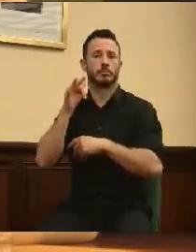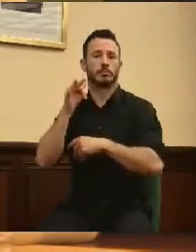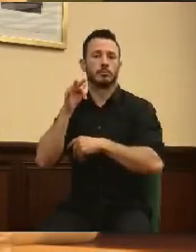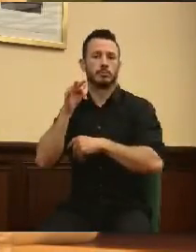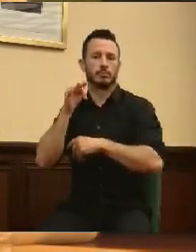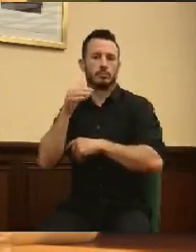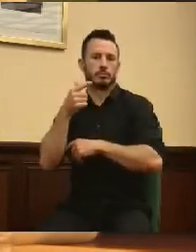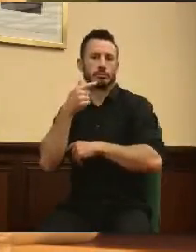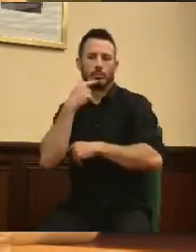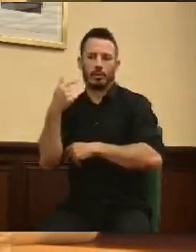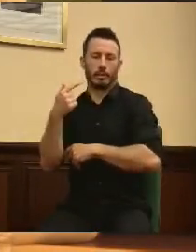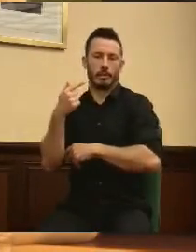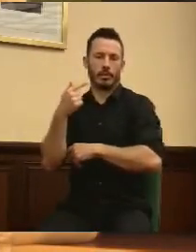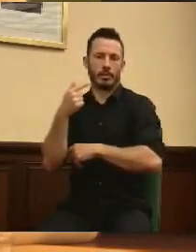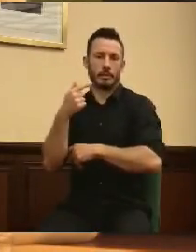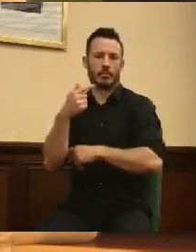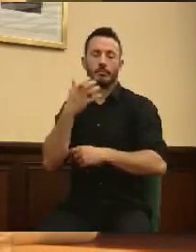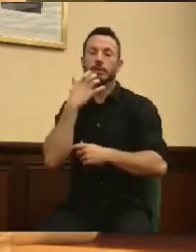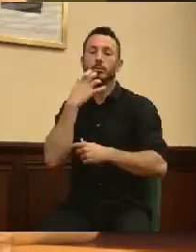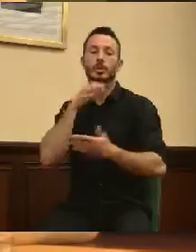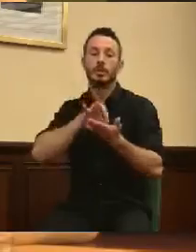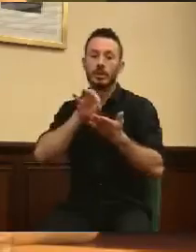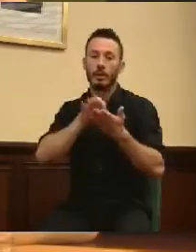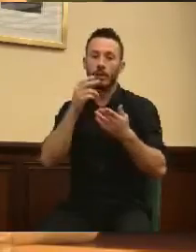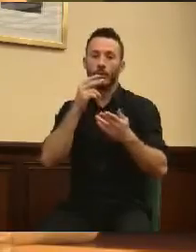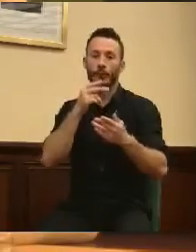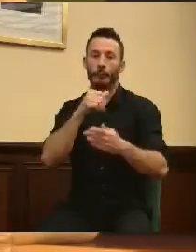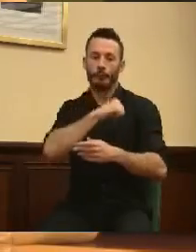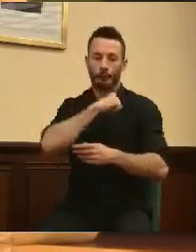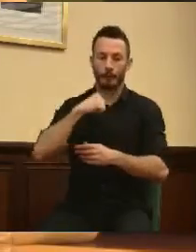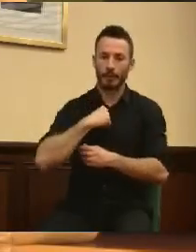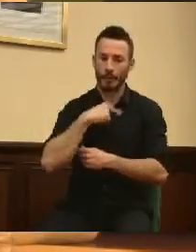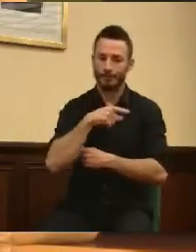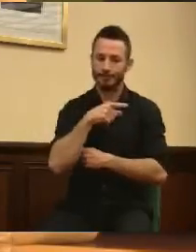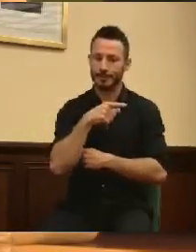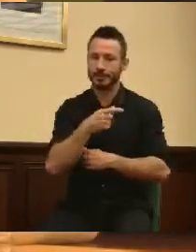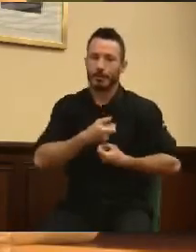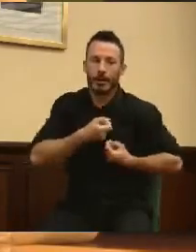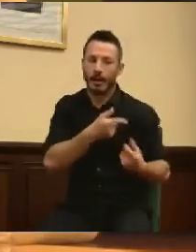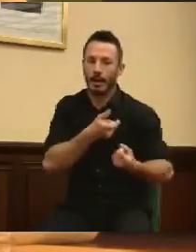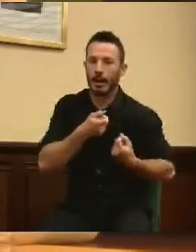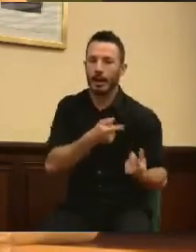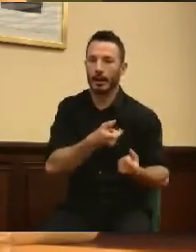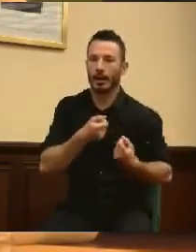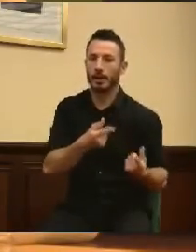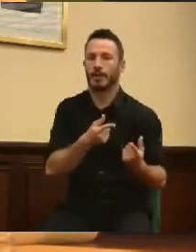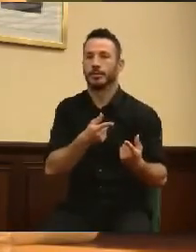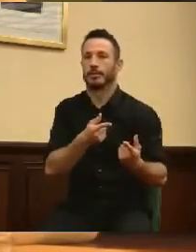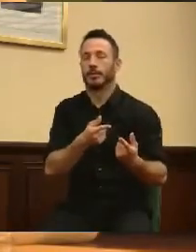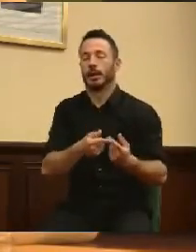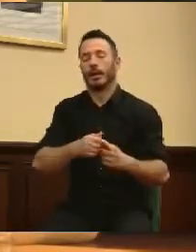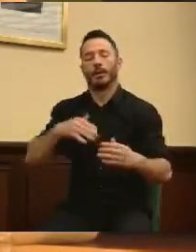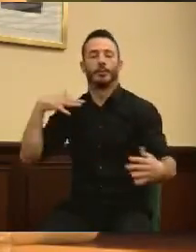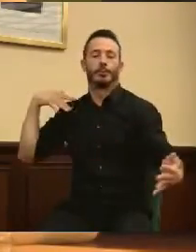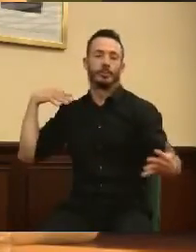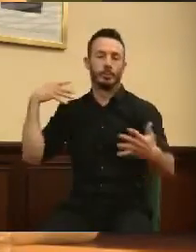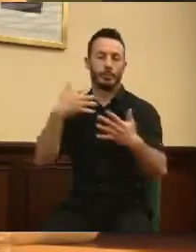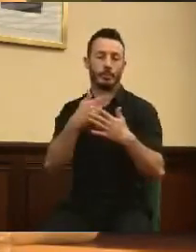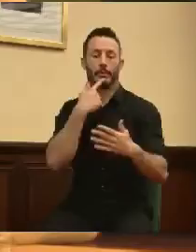las arcas públicas los servicios privatizados, otro de los mantras económicos que hemos oído durante largos años.